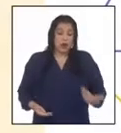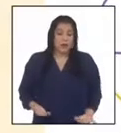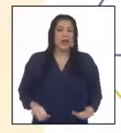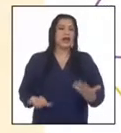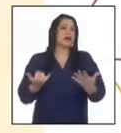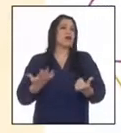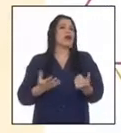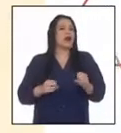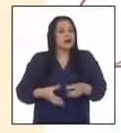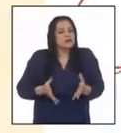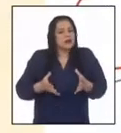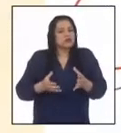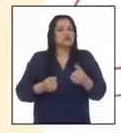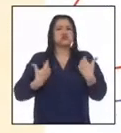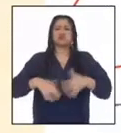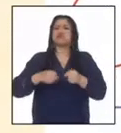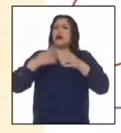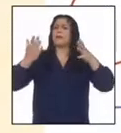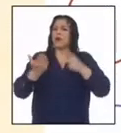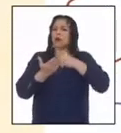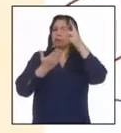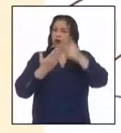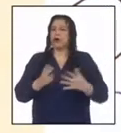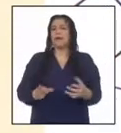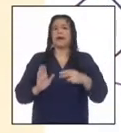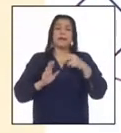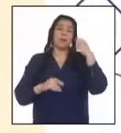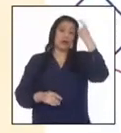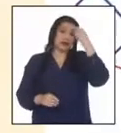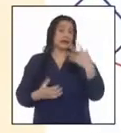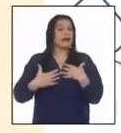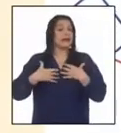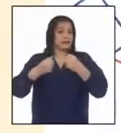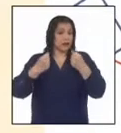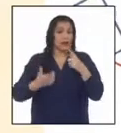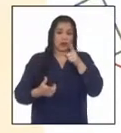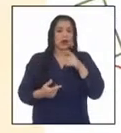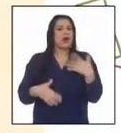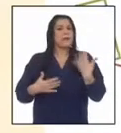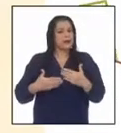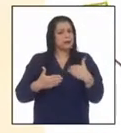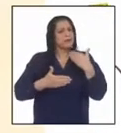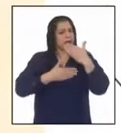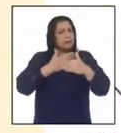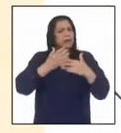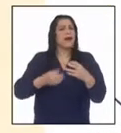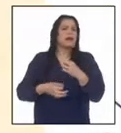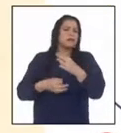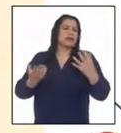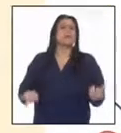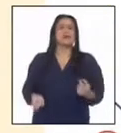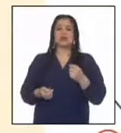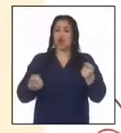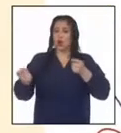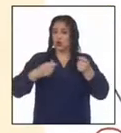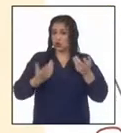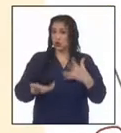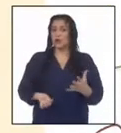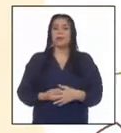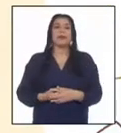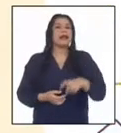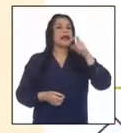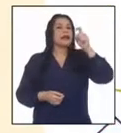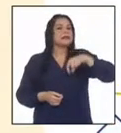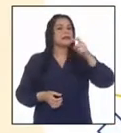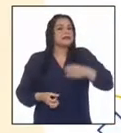desenvuelve un amplio programa de política sanitaria, la ha convertido en uno de los más dinámicos departamentos de la administración pública. La